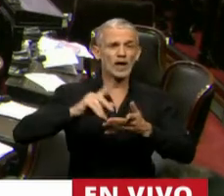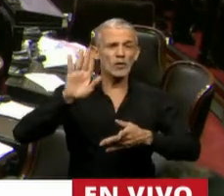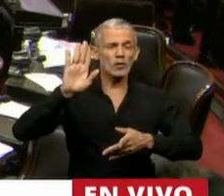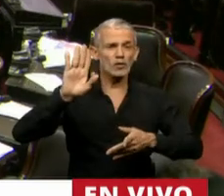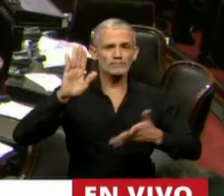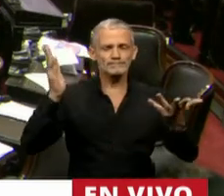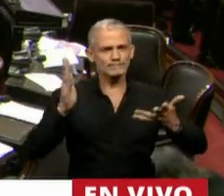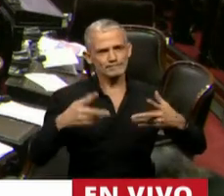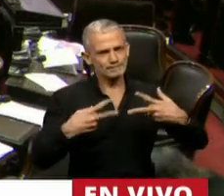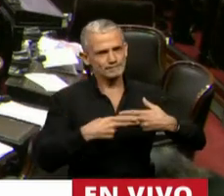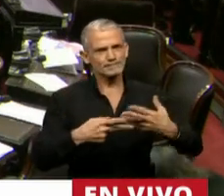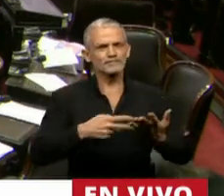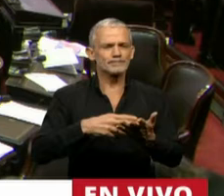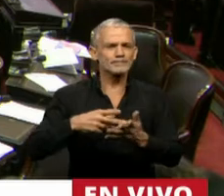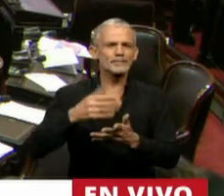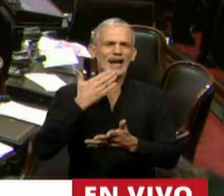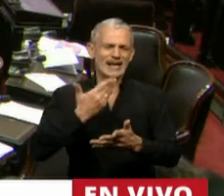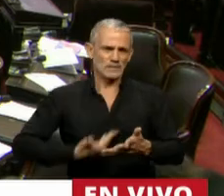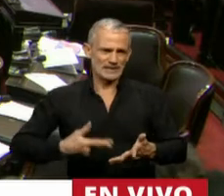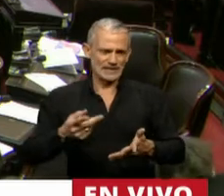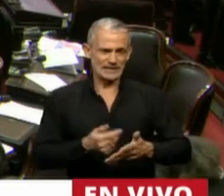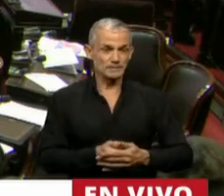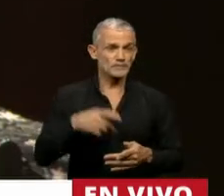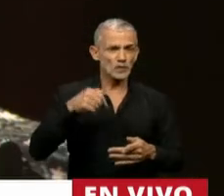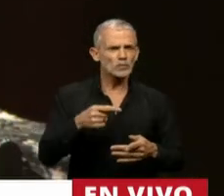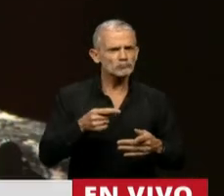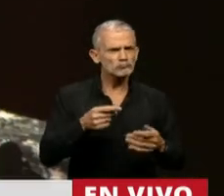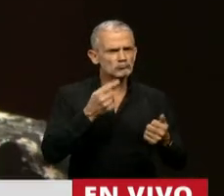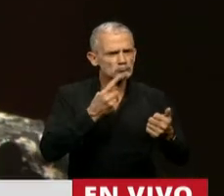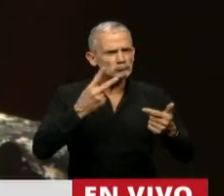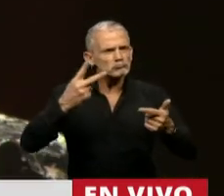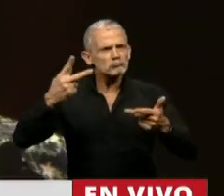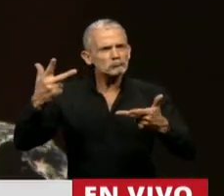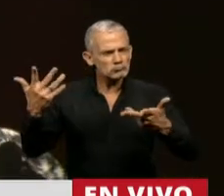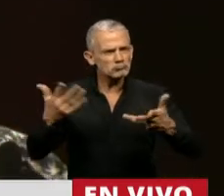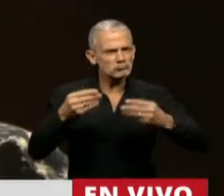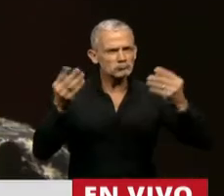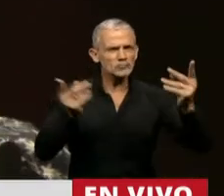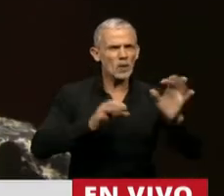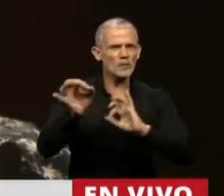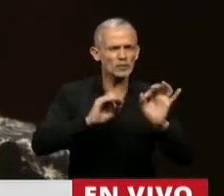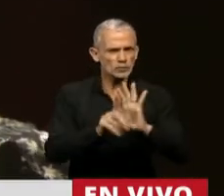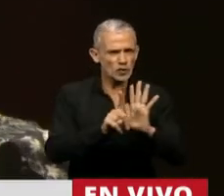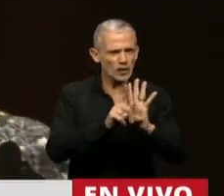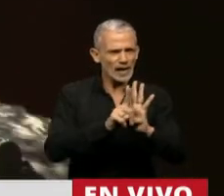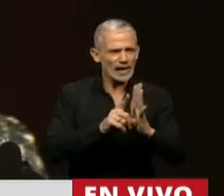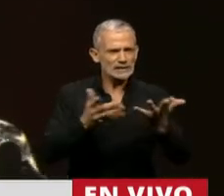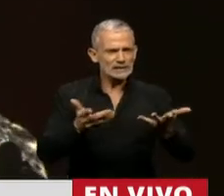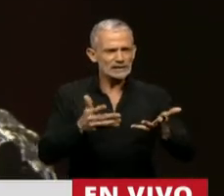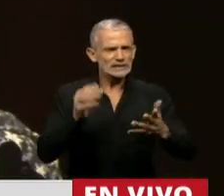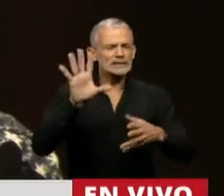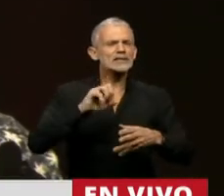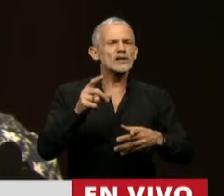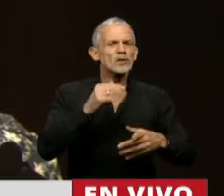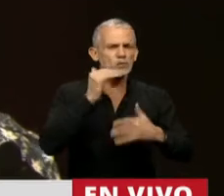Gracias, Presidente. Hoy se habló varias veces en diferentes proyectos de ley, se trajo